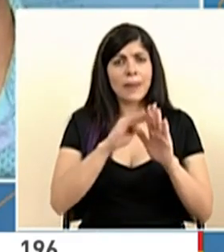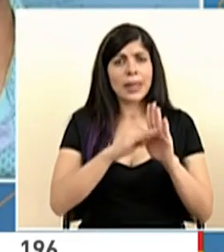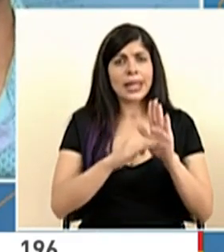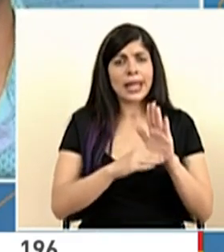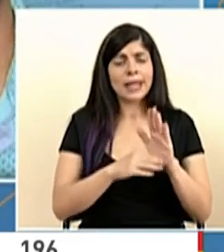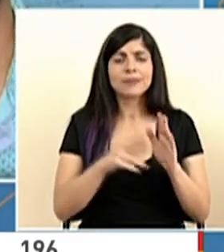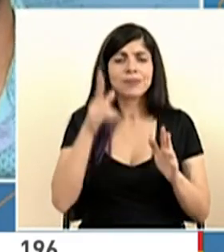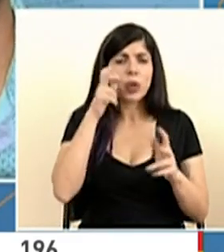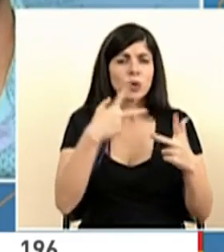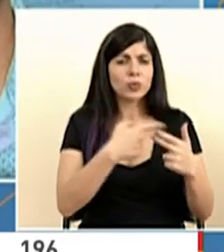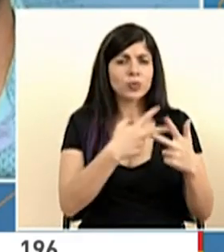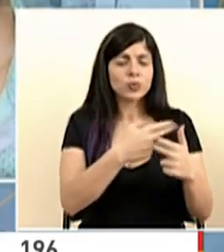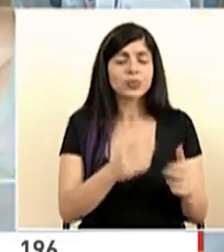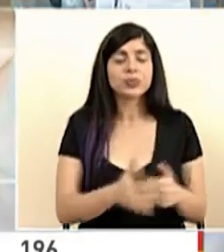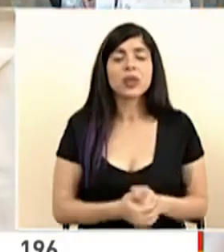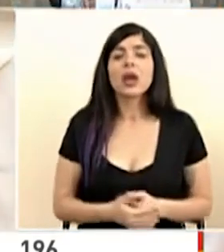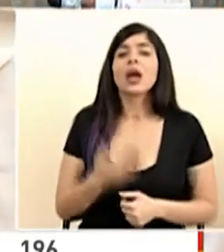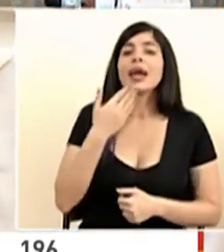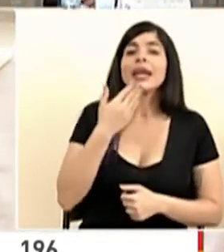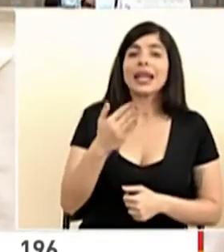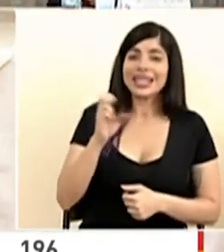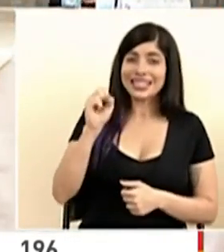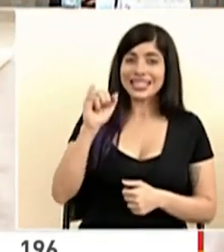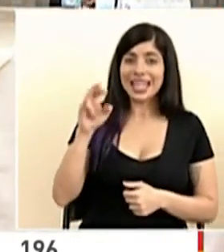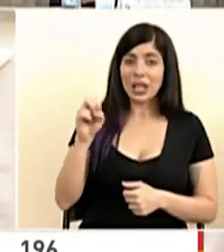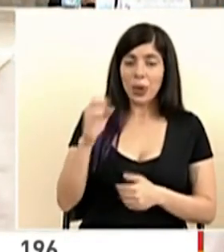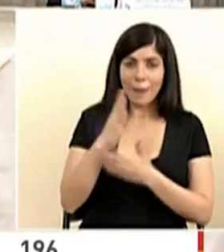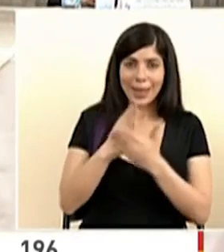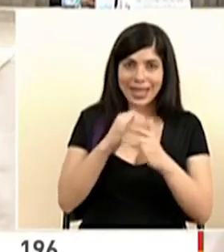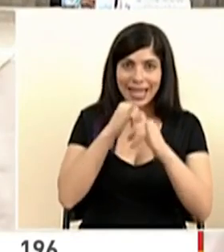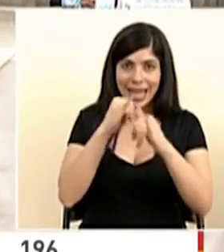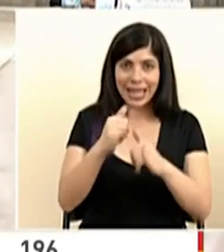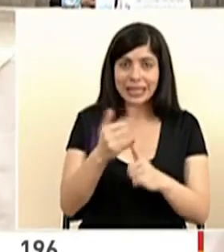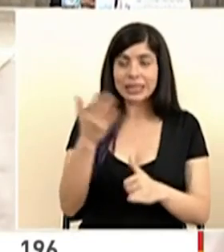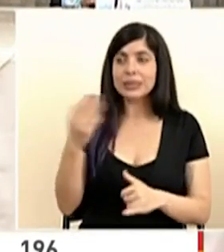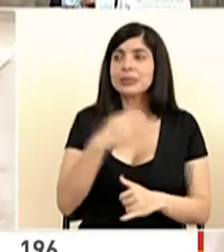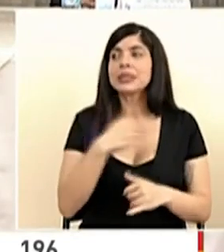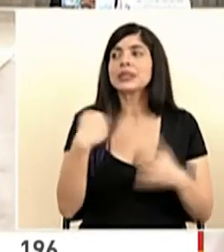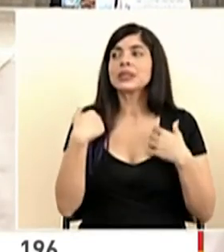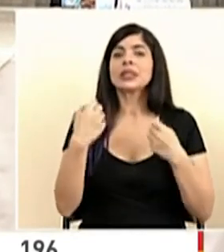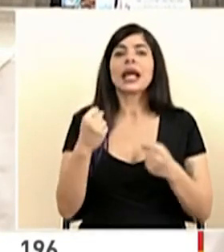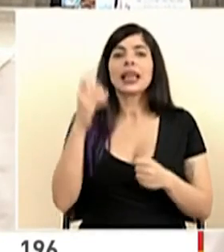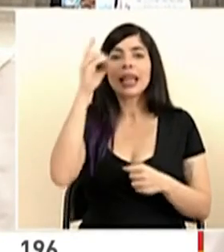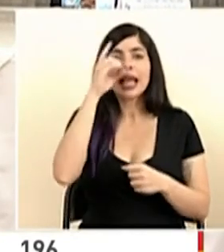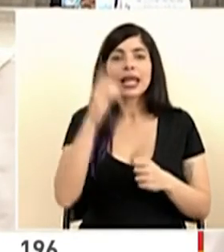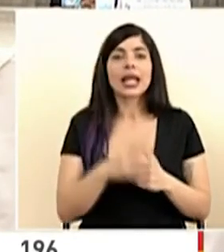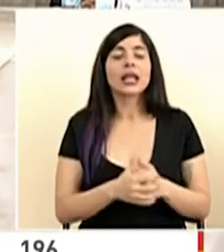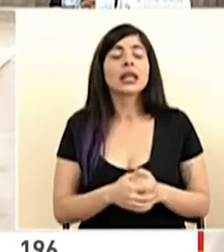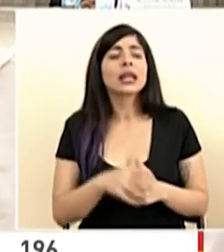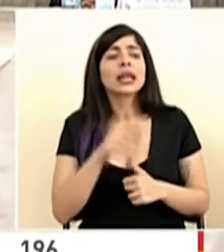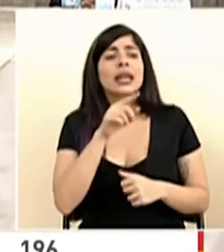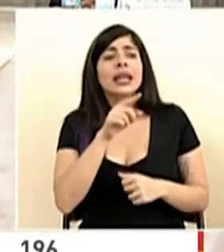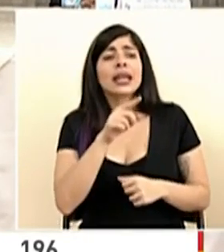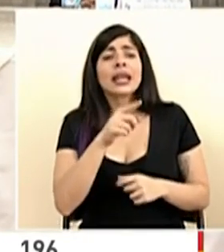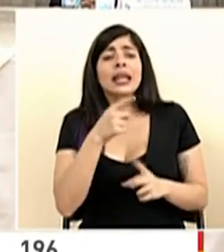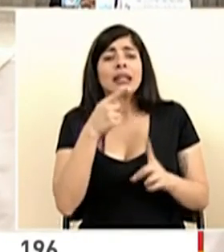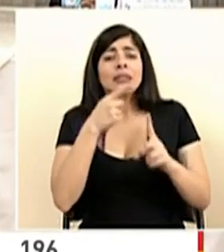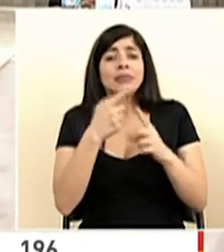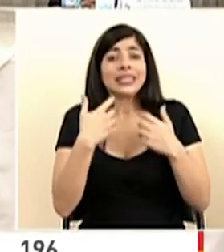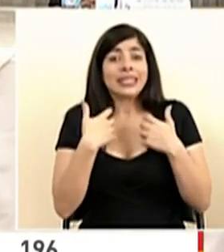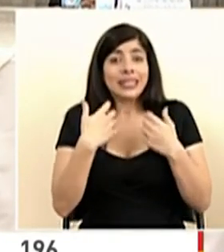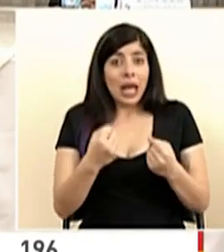Gracias a Sergio Jiménez, de Diario Extra. Iniciamos con el señor ministro de Salud, el doctor Daniel Sález. Sí, las medidas sanitarias,